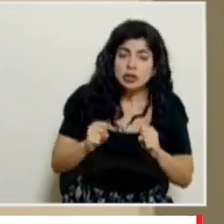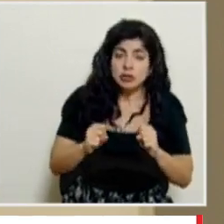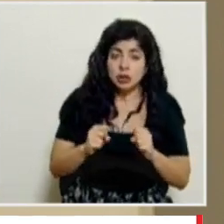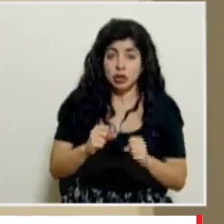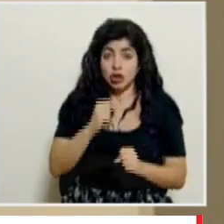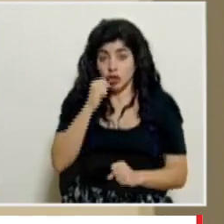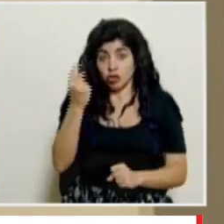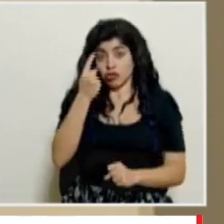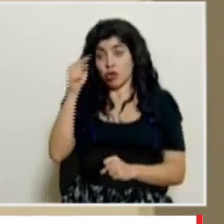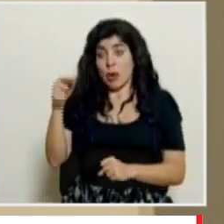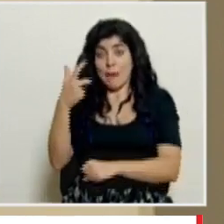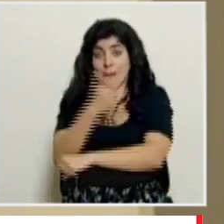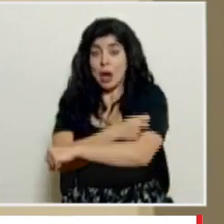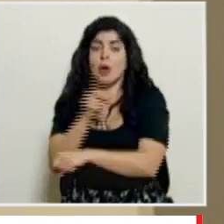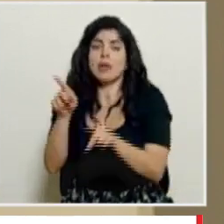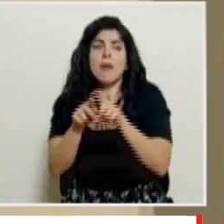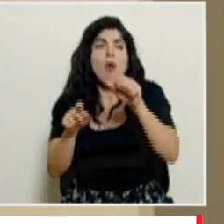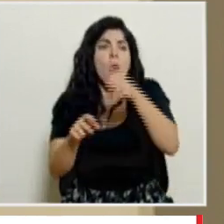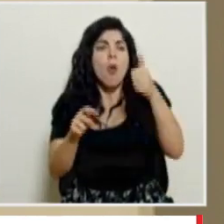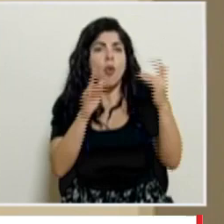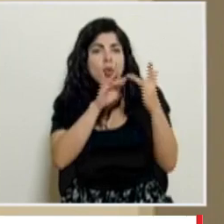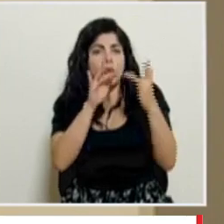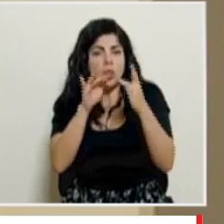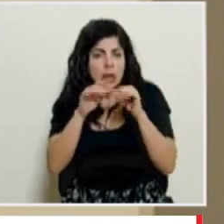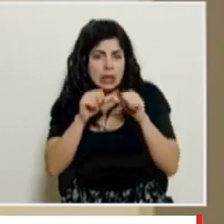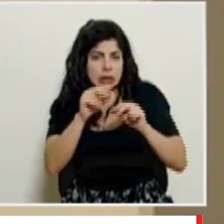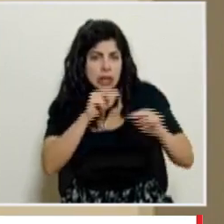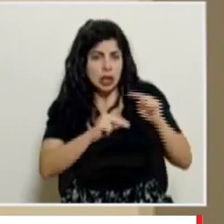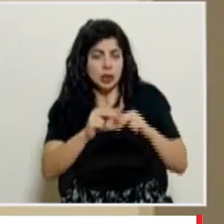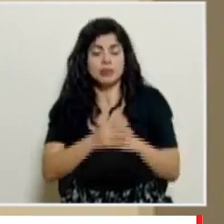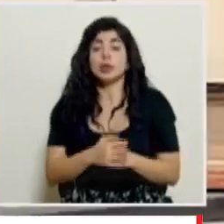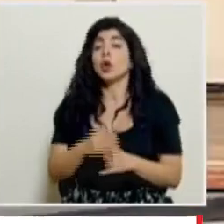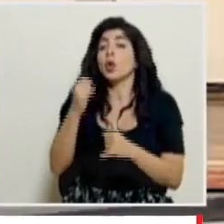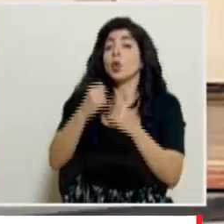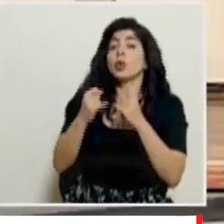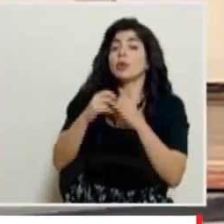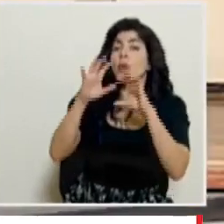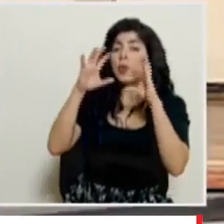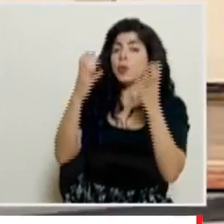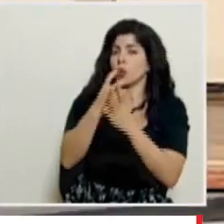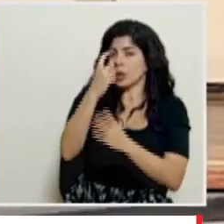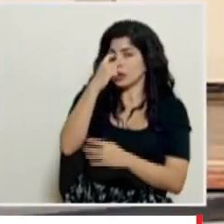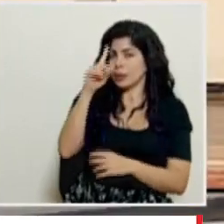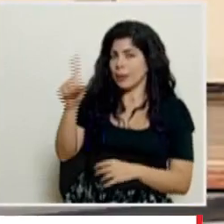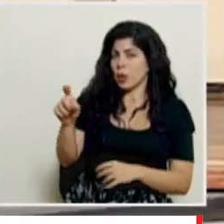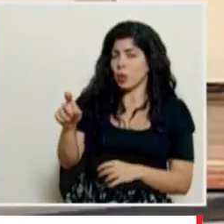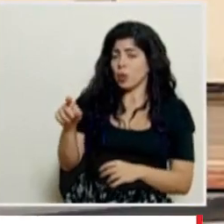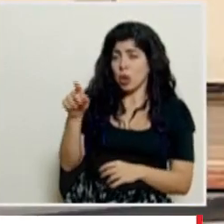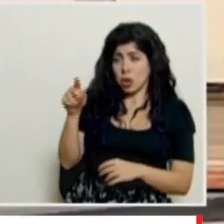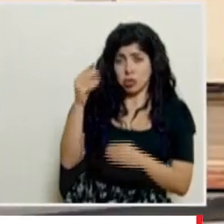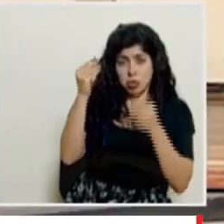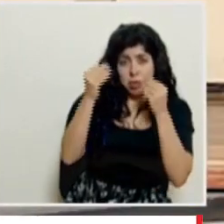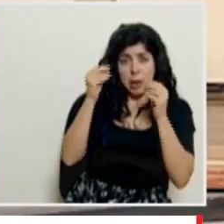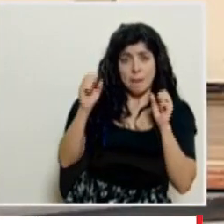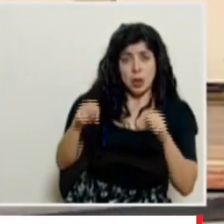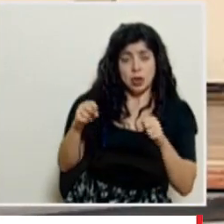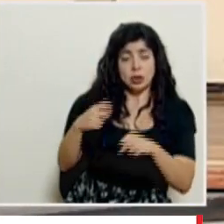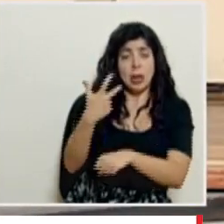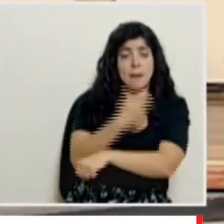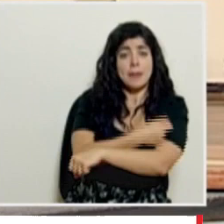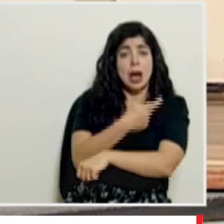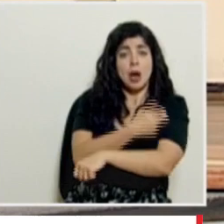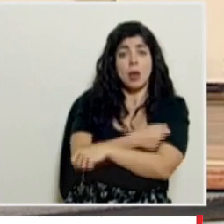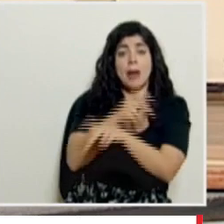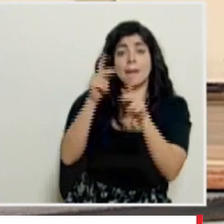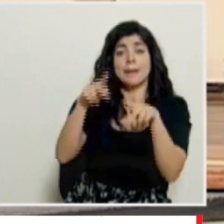solamente con esa vacuna sino con otras más y por último mundo Escazú consulta ¿se valora adelantar la vacunación